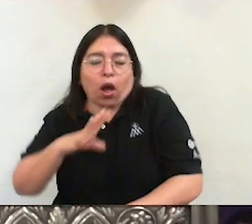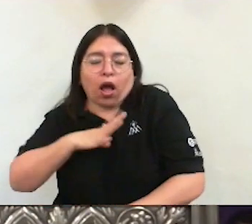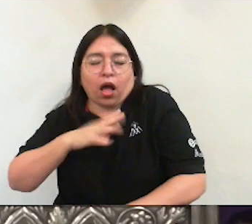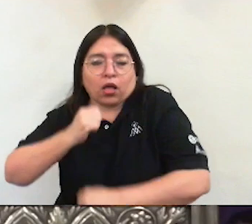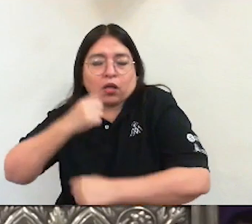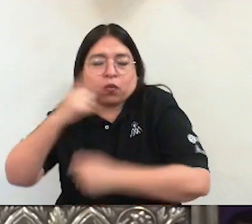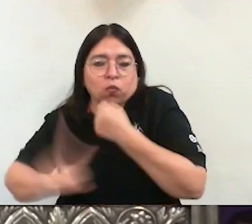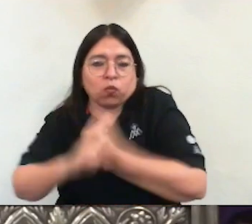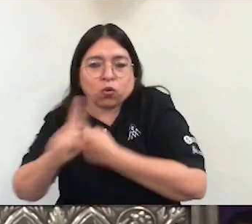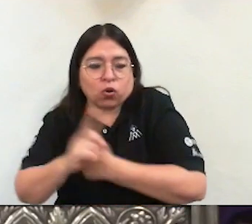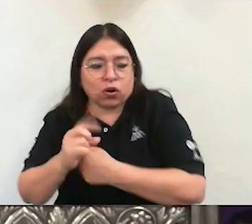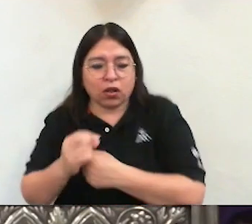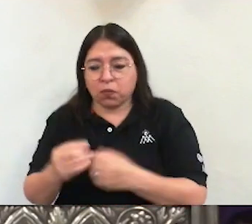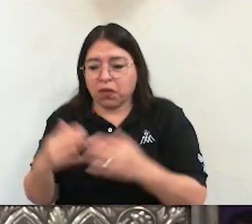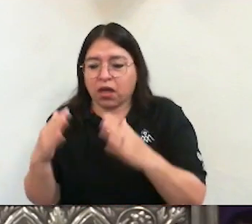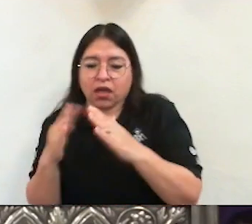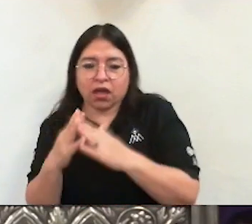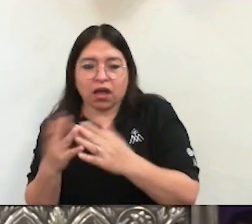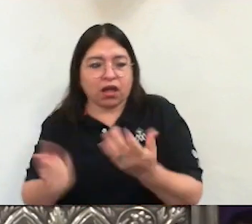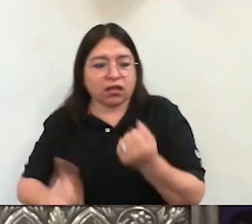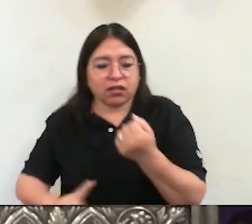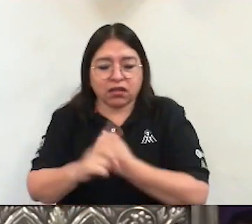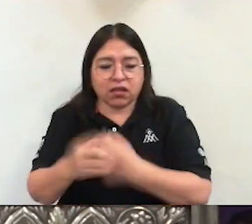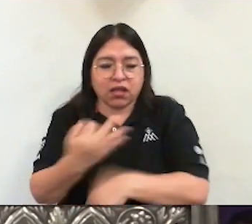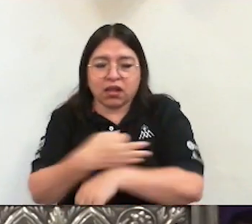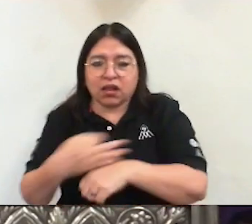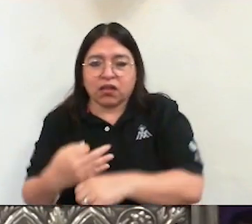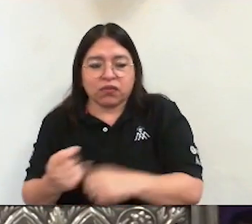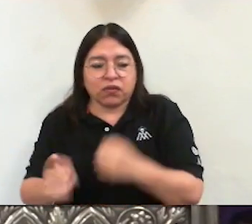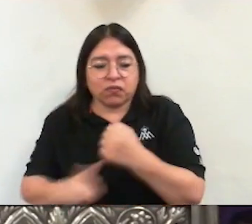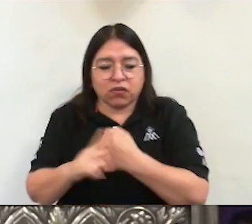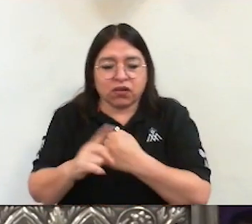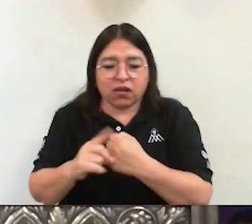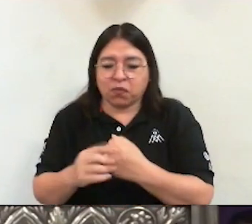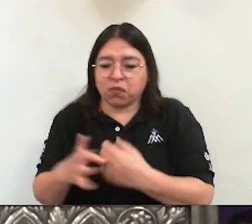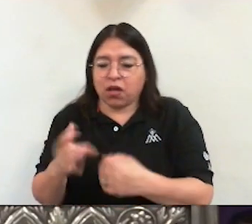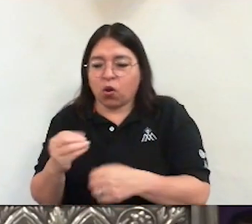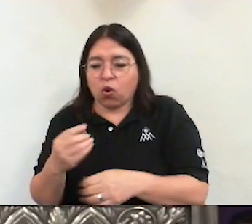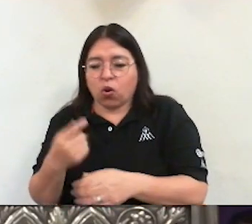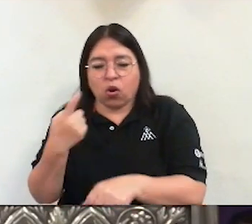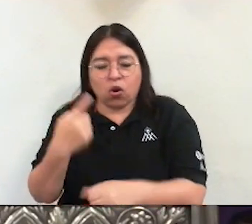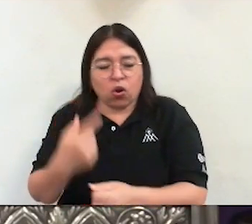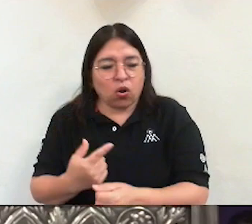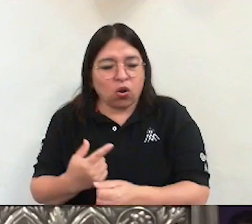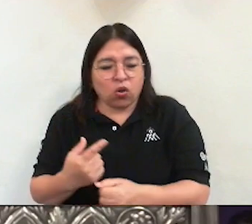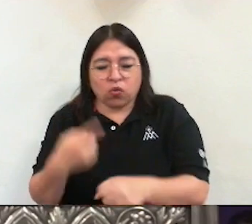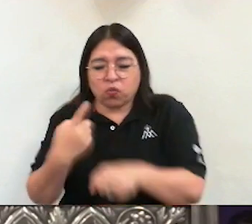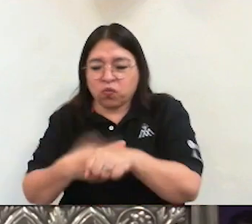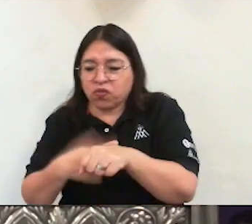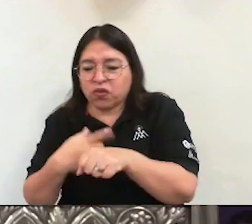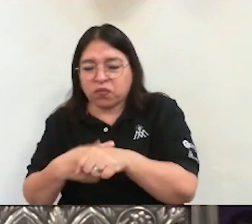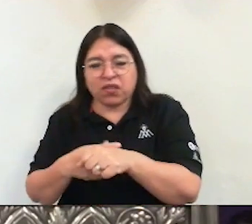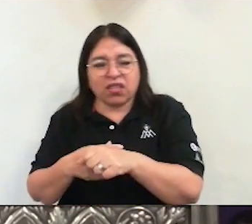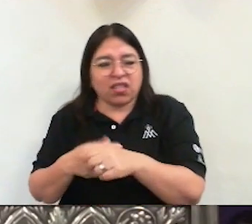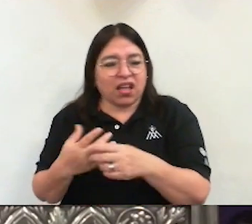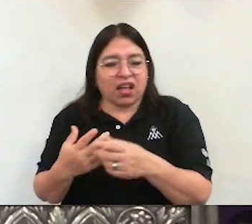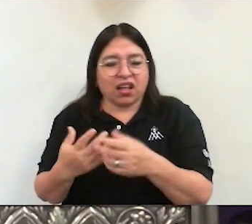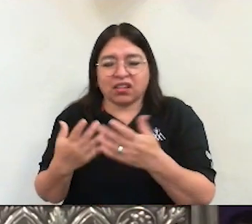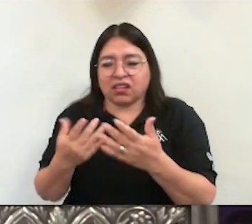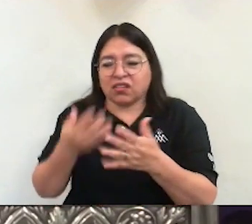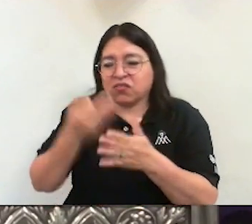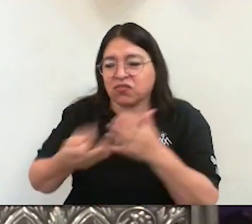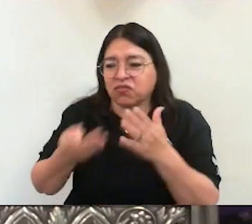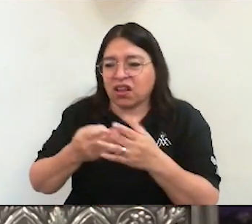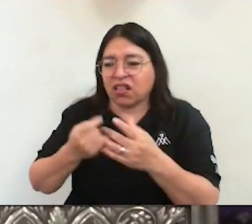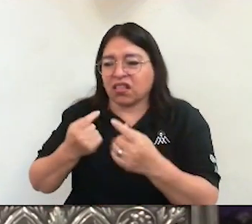Cuando hay un problema grave en la familia, económico, afectivo o